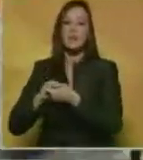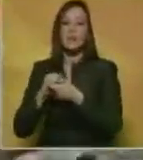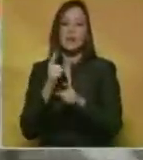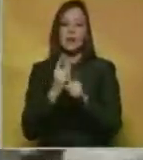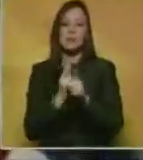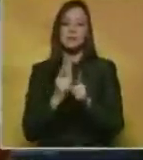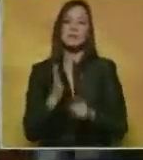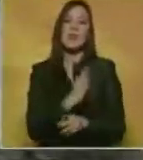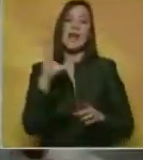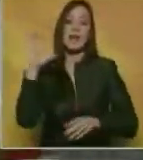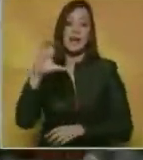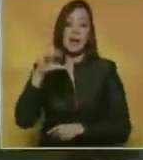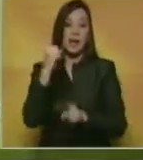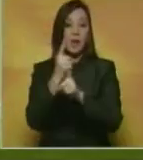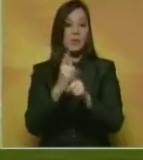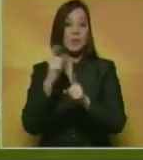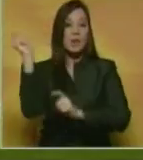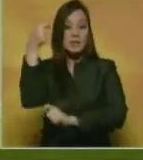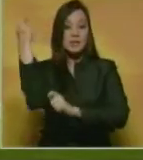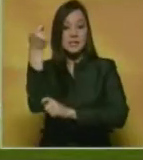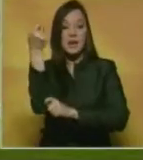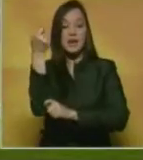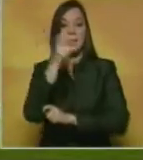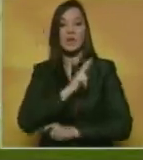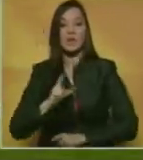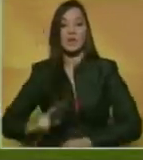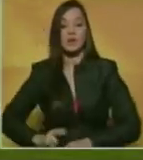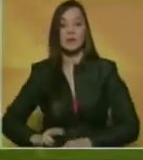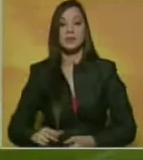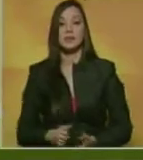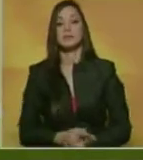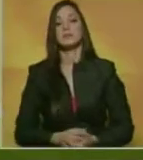Caracas se enfrentará a Llaneros de Guanare para completar la jornada.